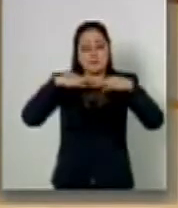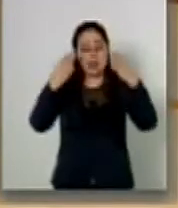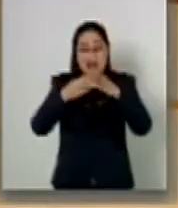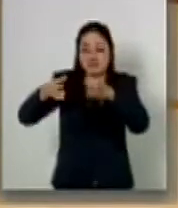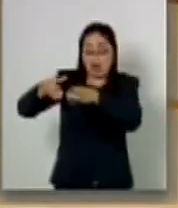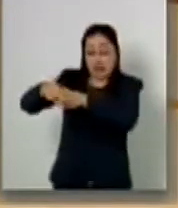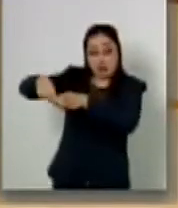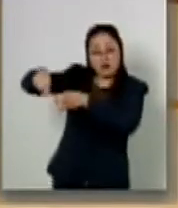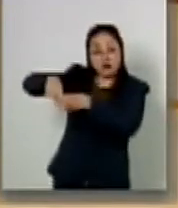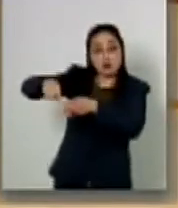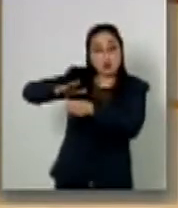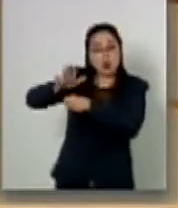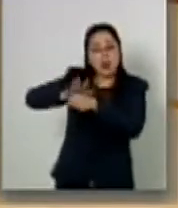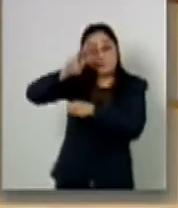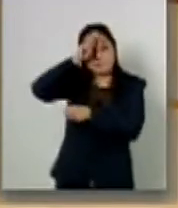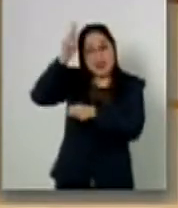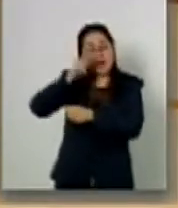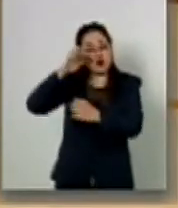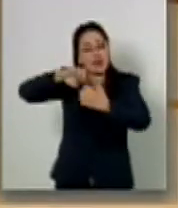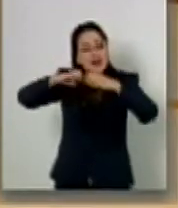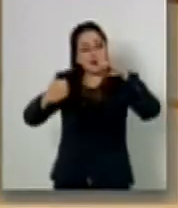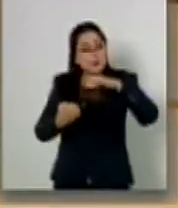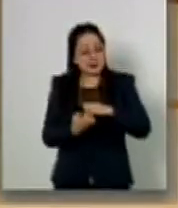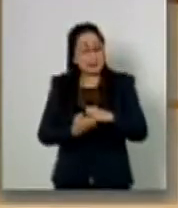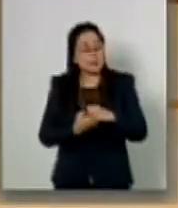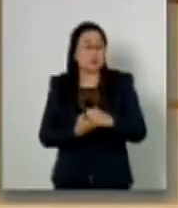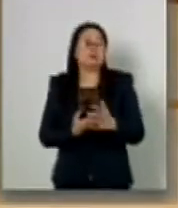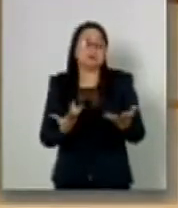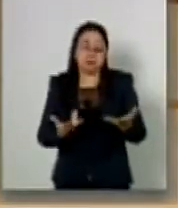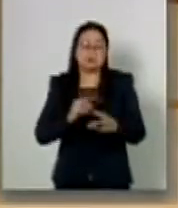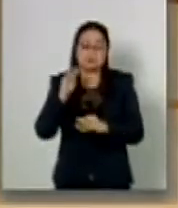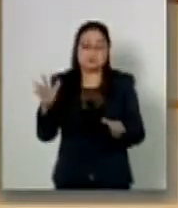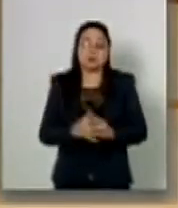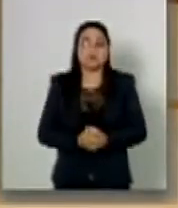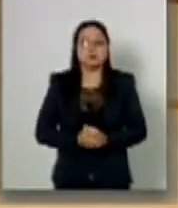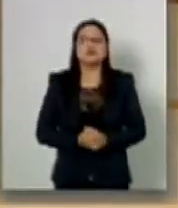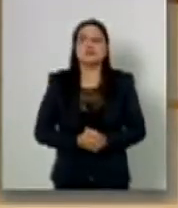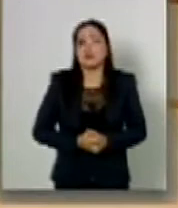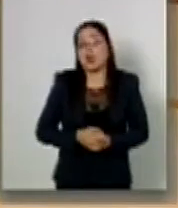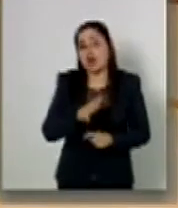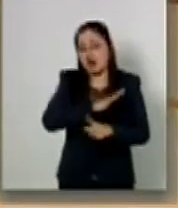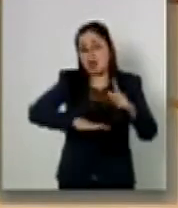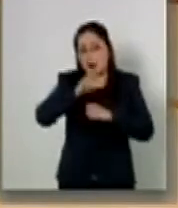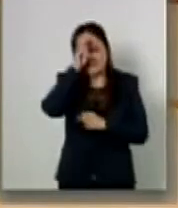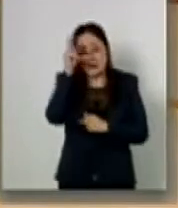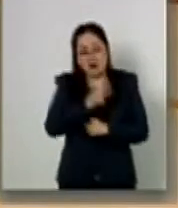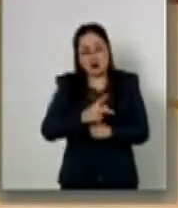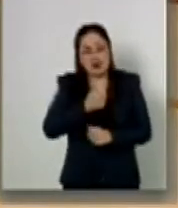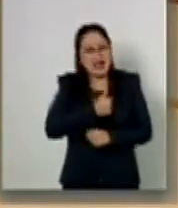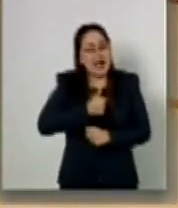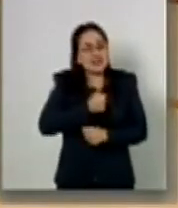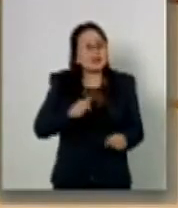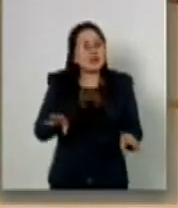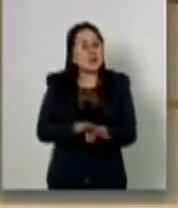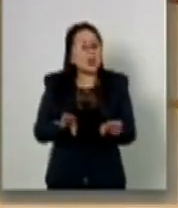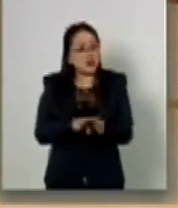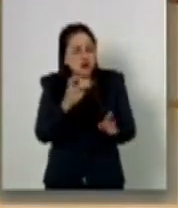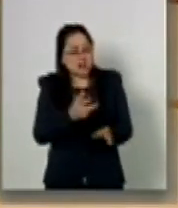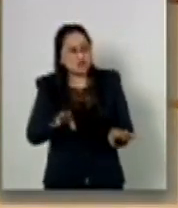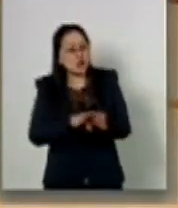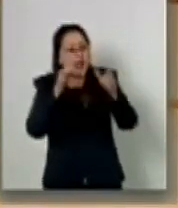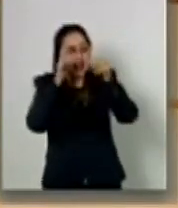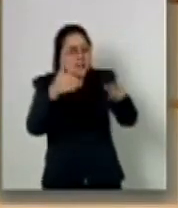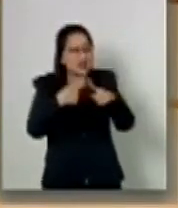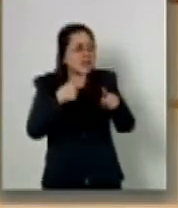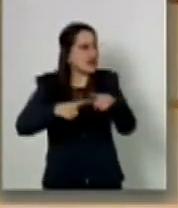eso sí, el mayor enemigo. Esa condición lamentable y, en algunos casos, trágica, de debilidad ha sido atendida por el